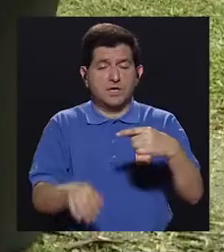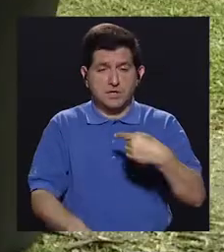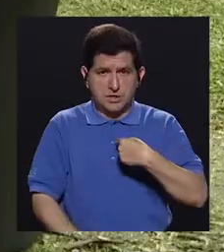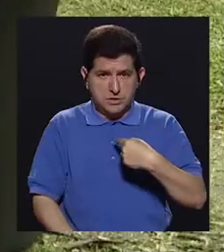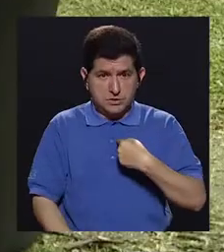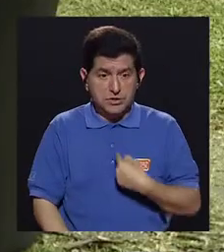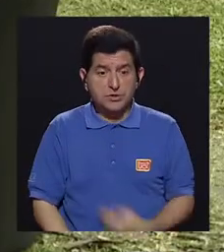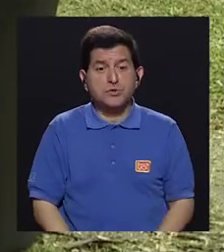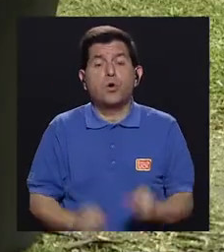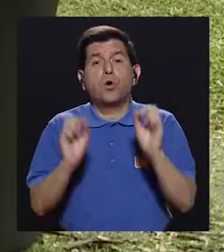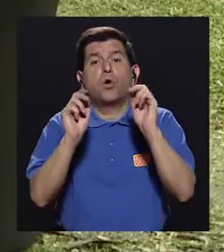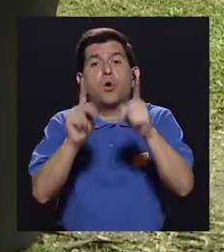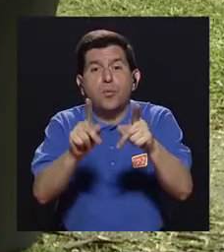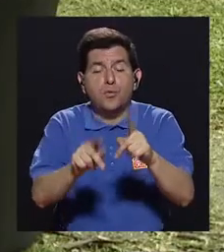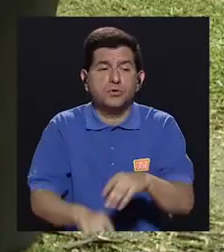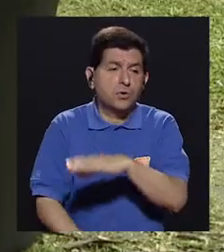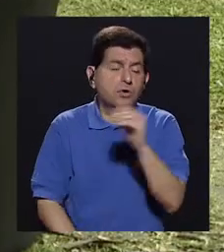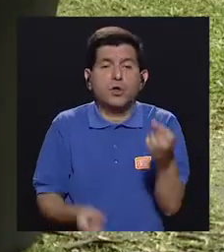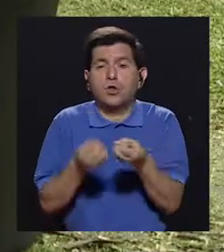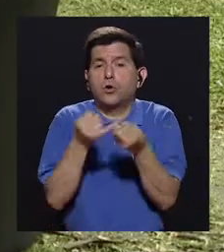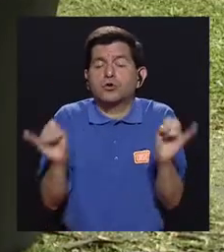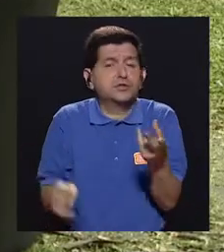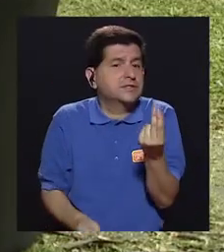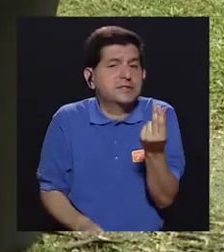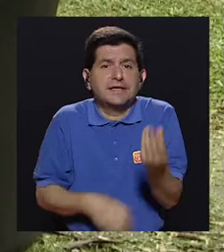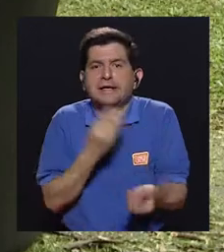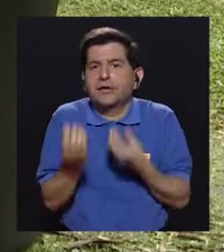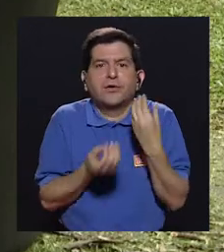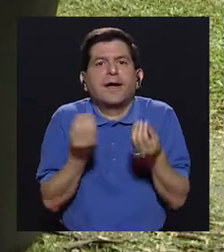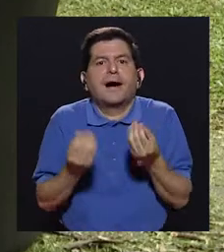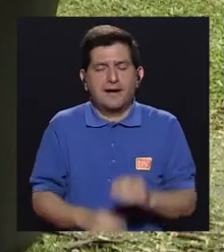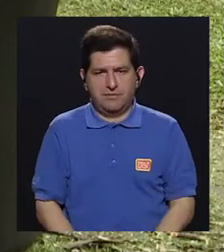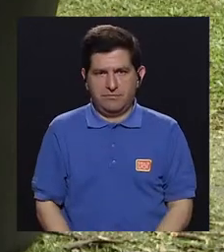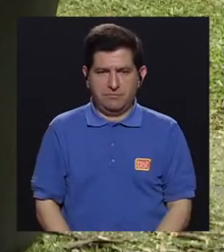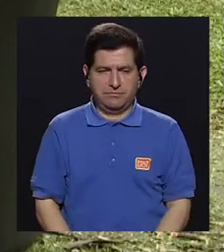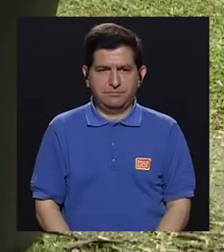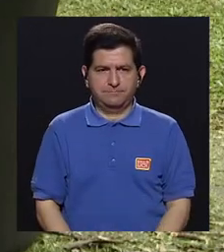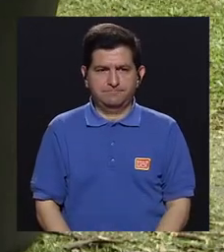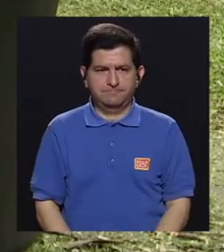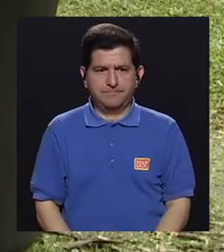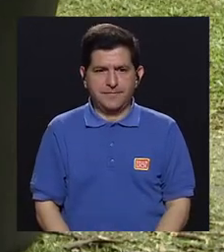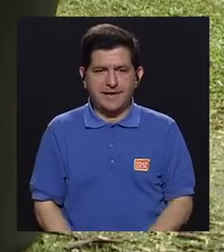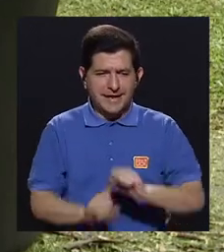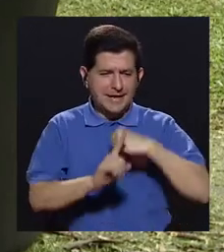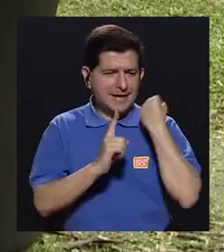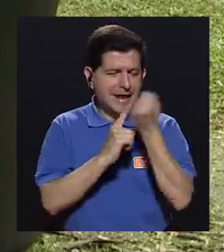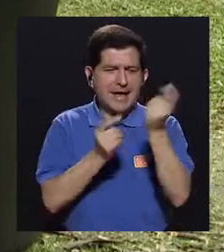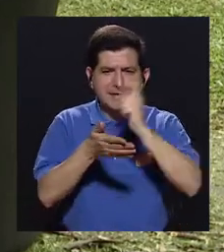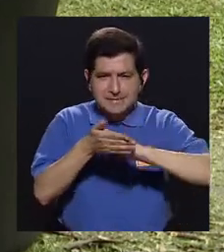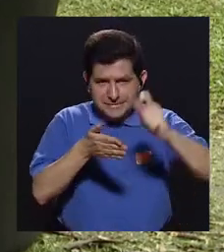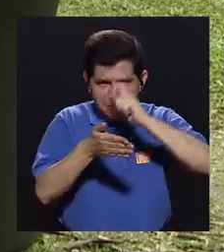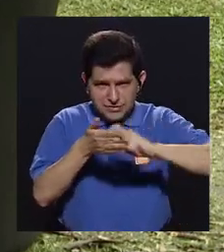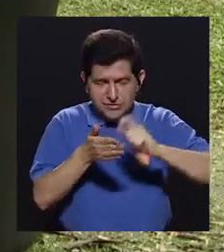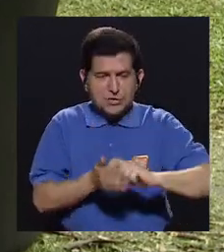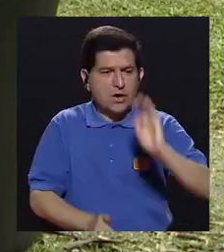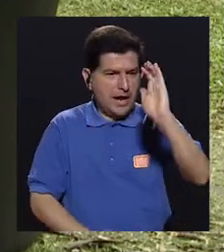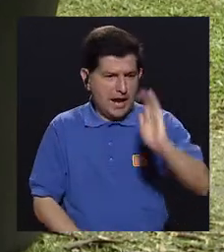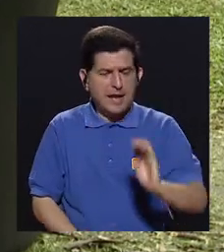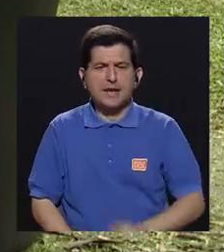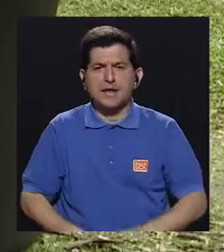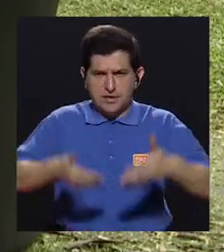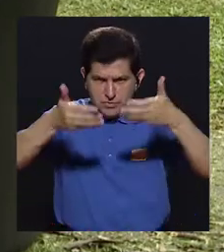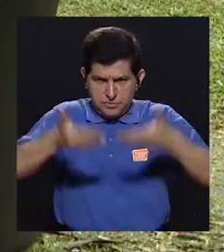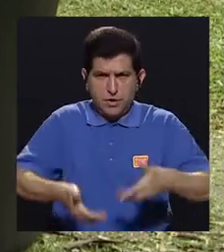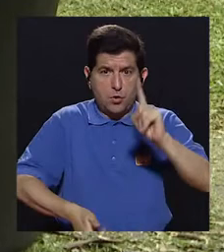dónde voy si tengo los medios para o si no tengo ahorita los medios? ¿A dónde acudo? Sí, el escenario escolar permite que el niño sea